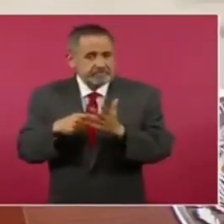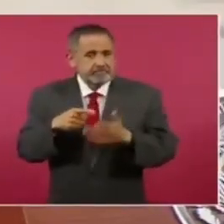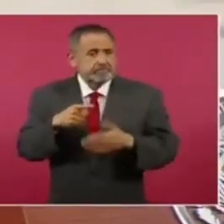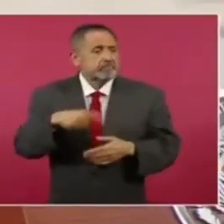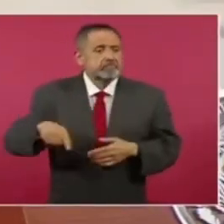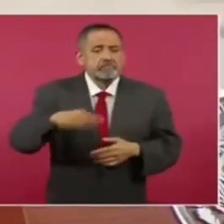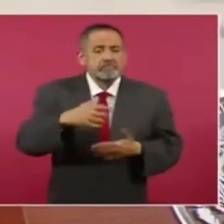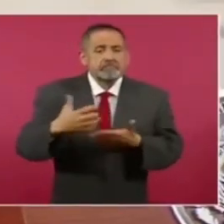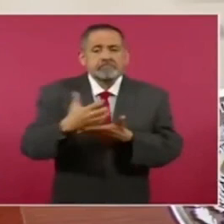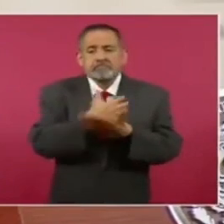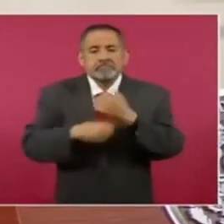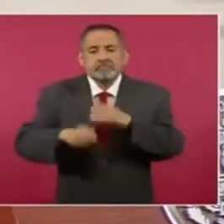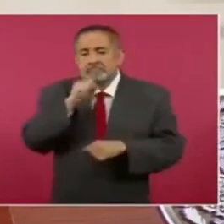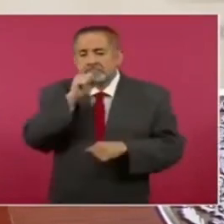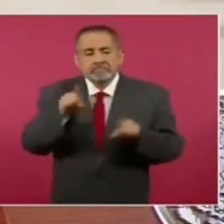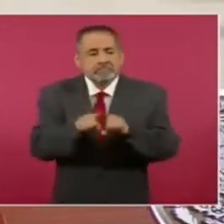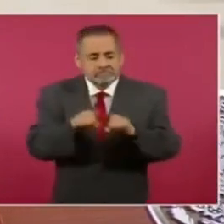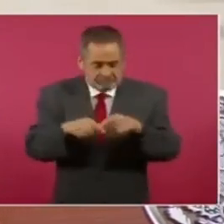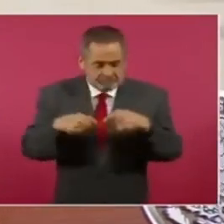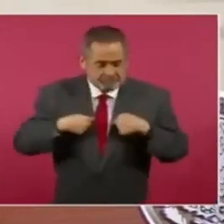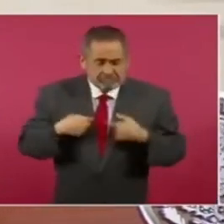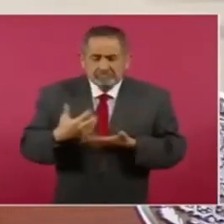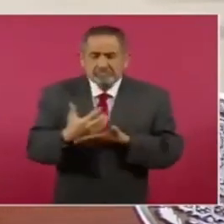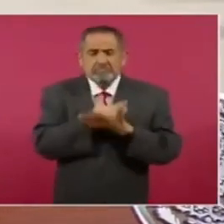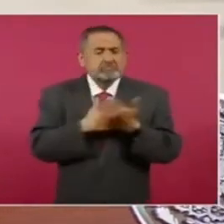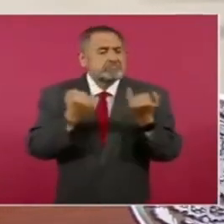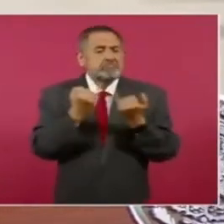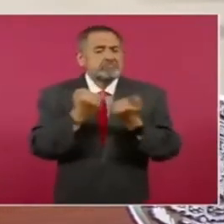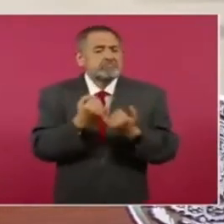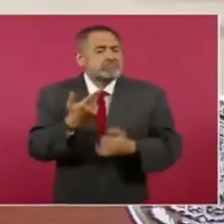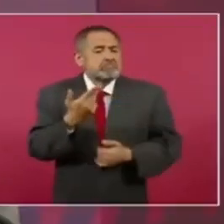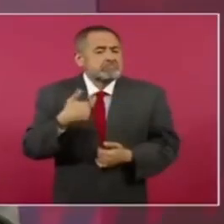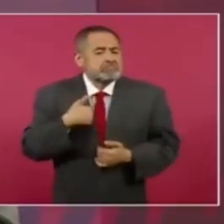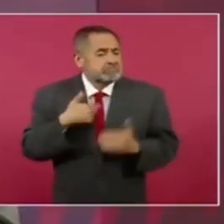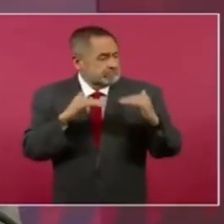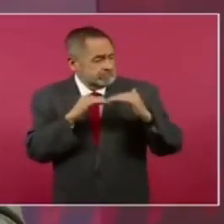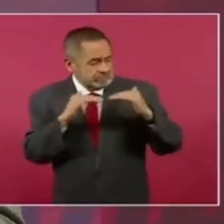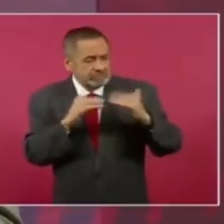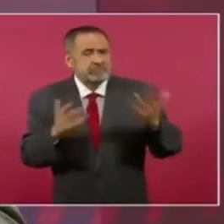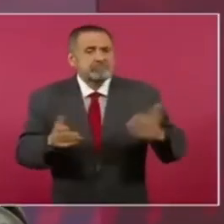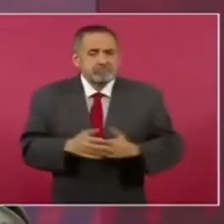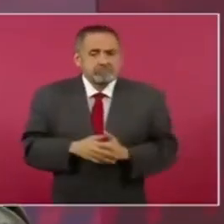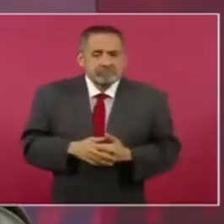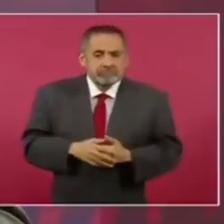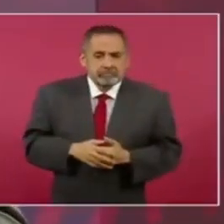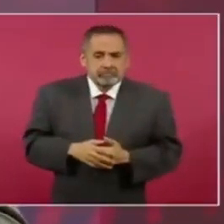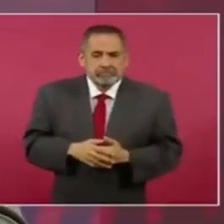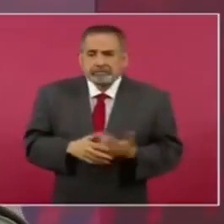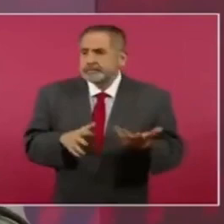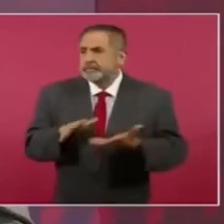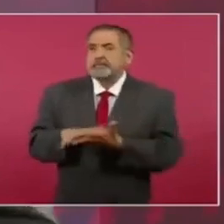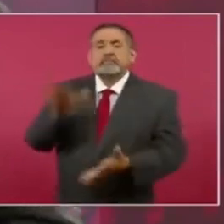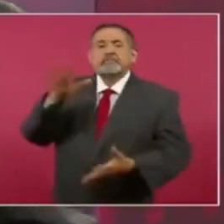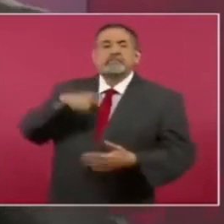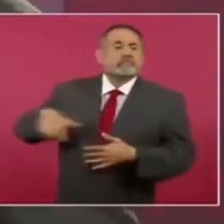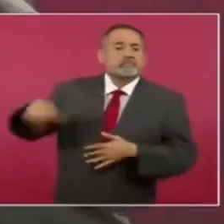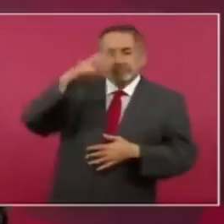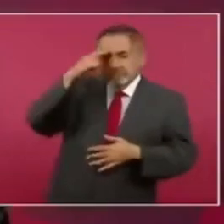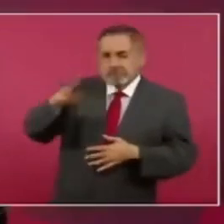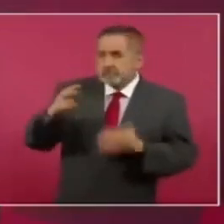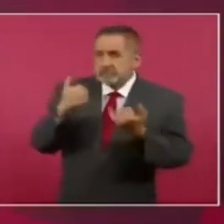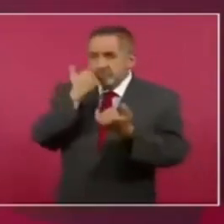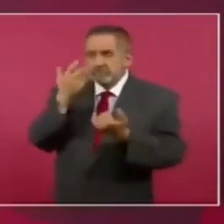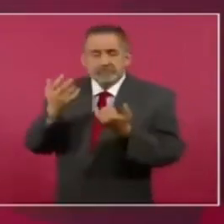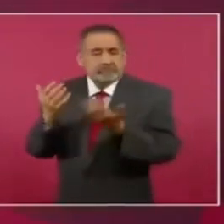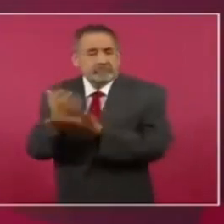ganarían lo mismo que gano yo, ya que hicieran la mayoría de los mexicanos, estamos viendo